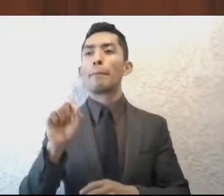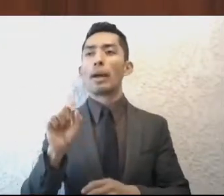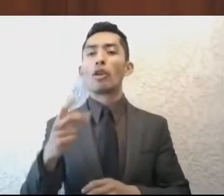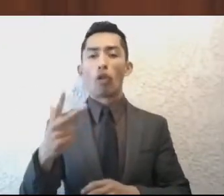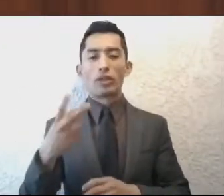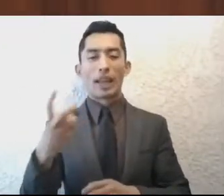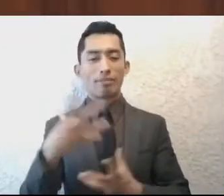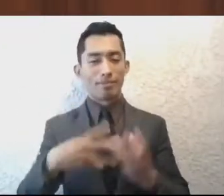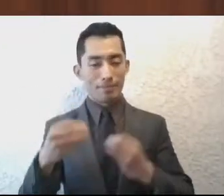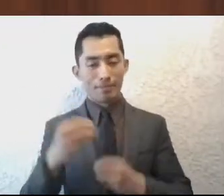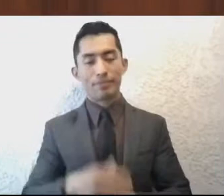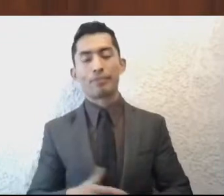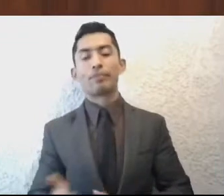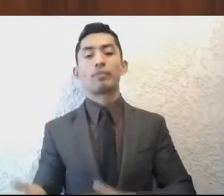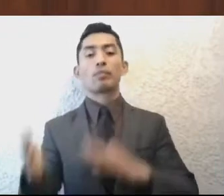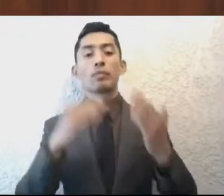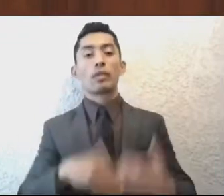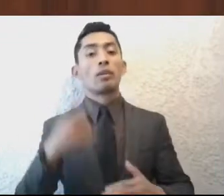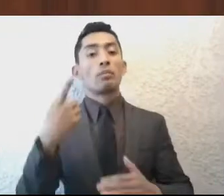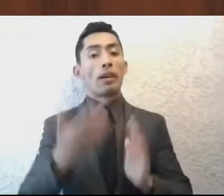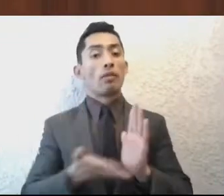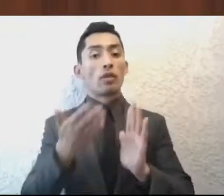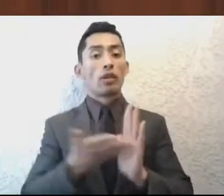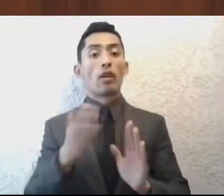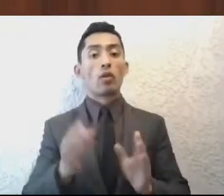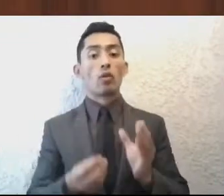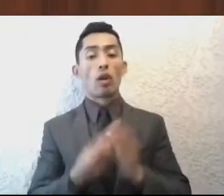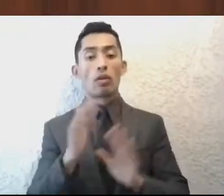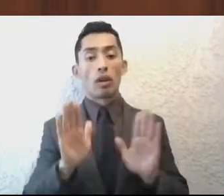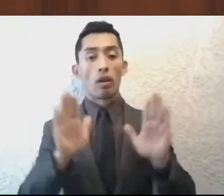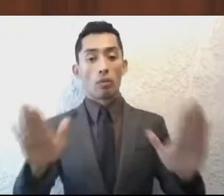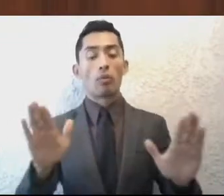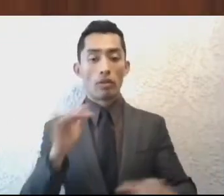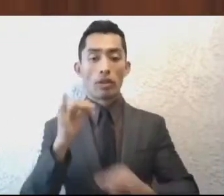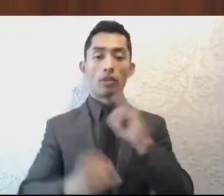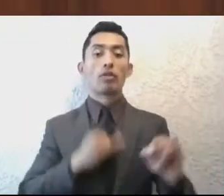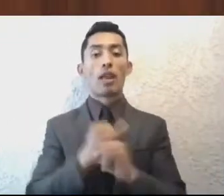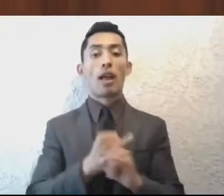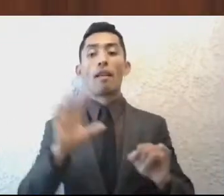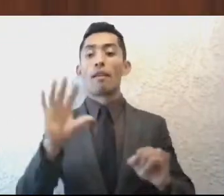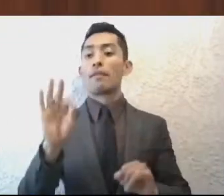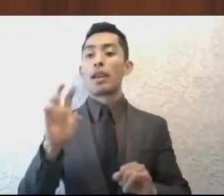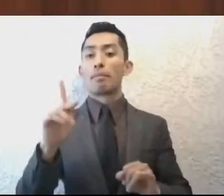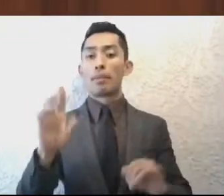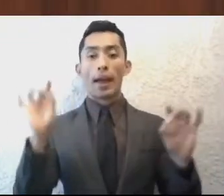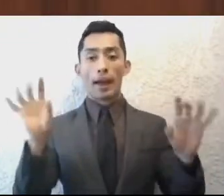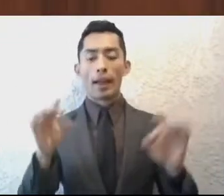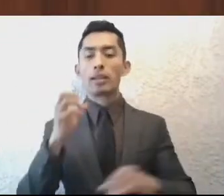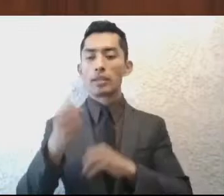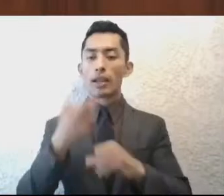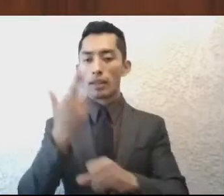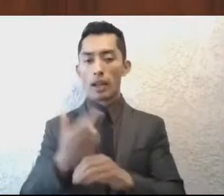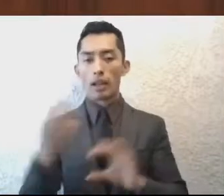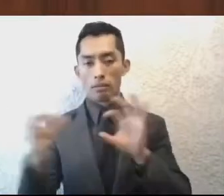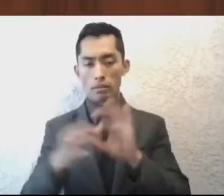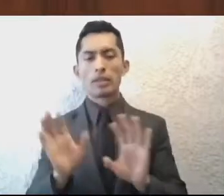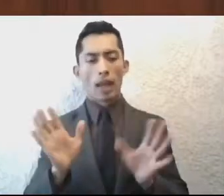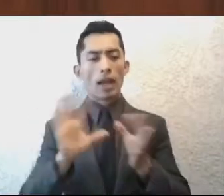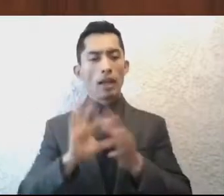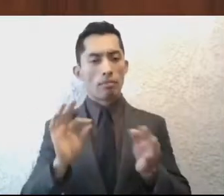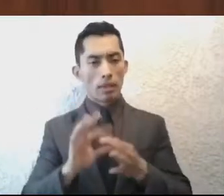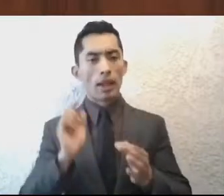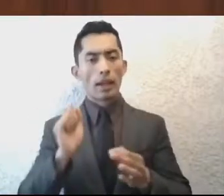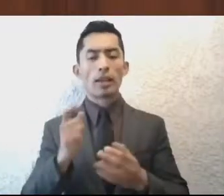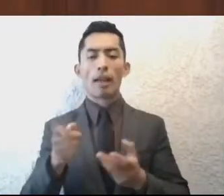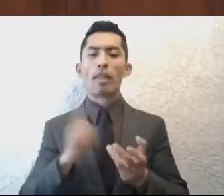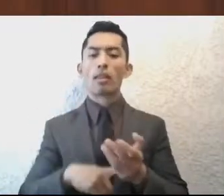en cuanto a la construcción del Aeropuerto Internacional Felipe Ángeles y las acciones de la Secretaría, como lo decía, estamos haciendo una inversión de